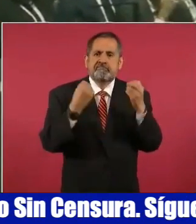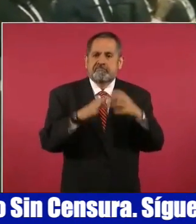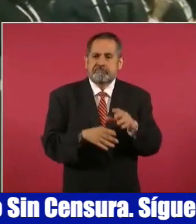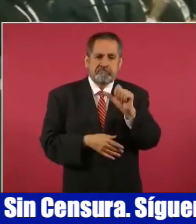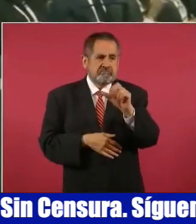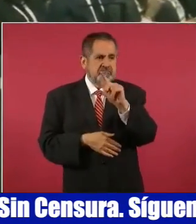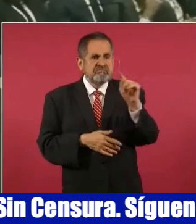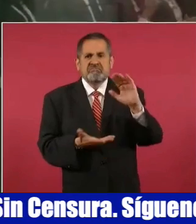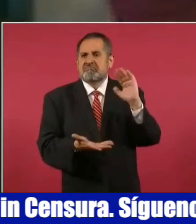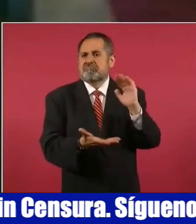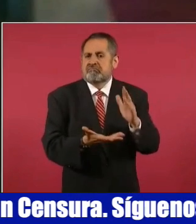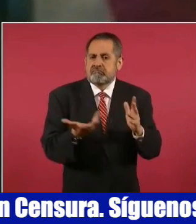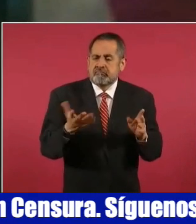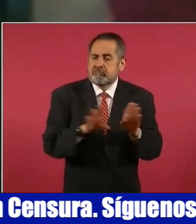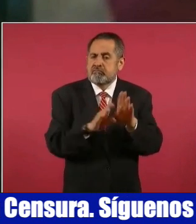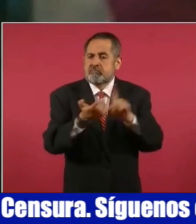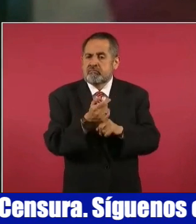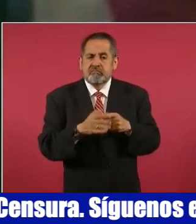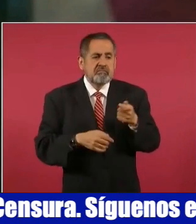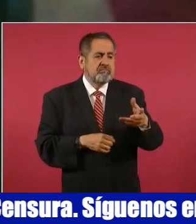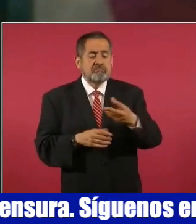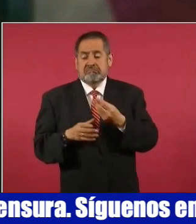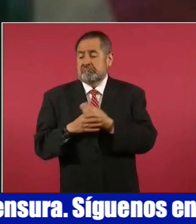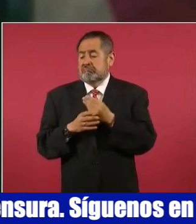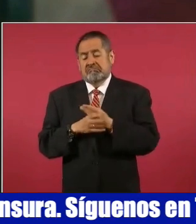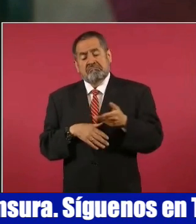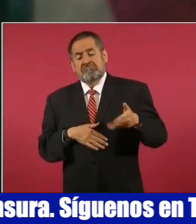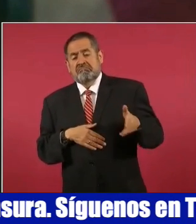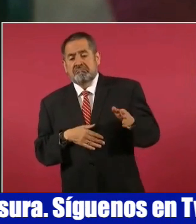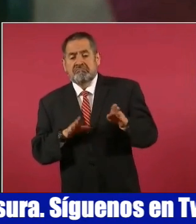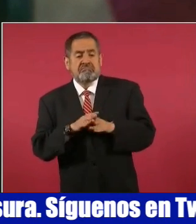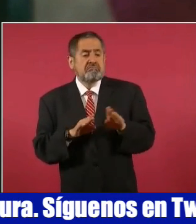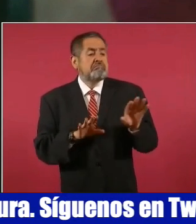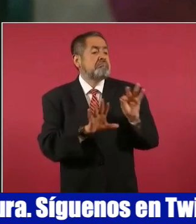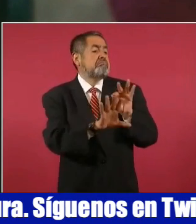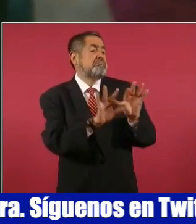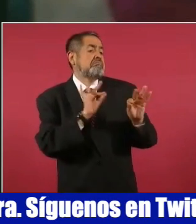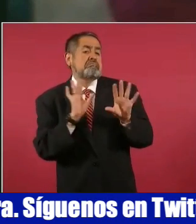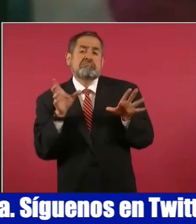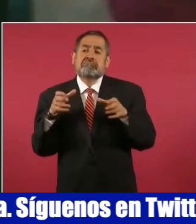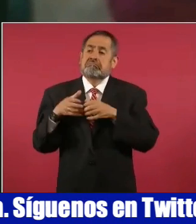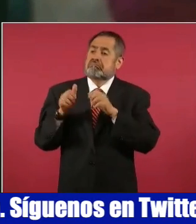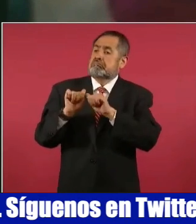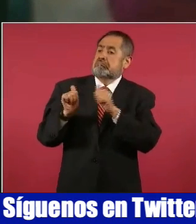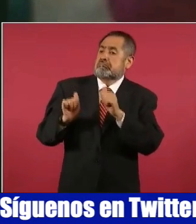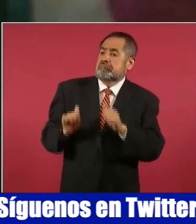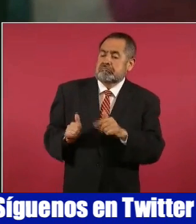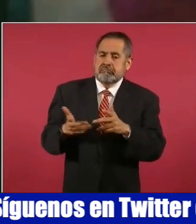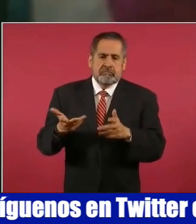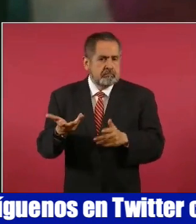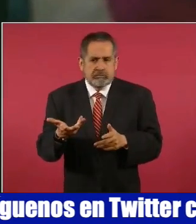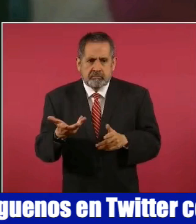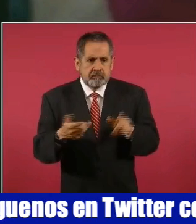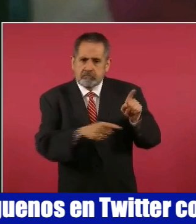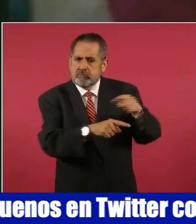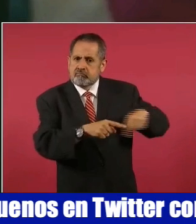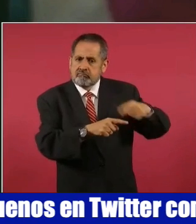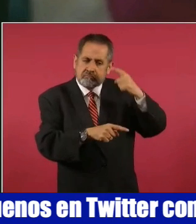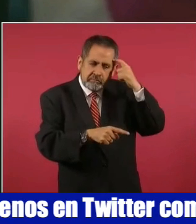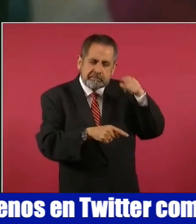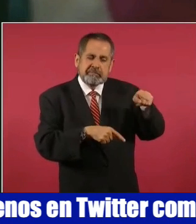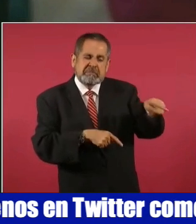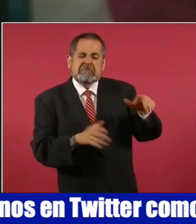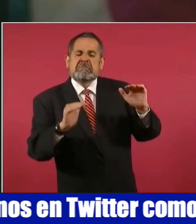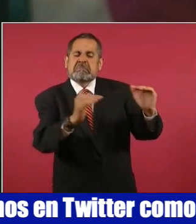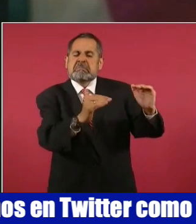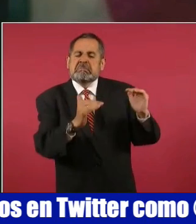manifestaciones a modelos clasistas o elitistas que menoscaban a los que creen inferiores